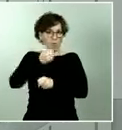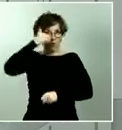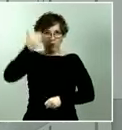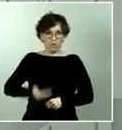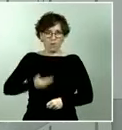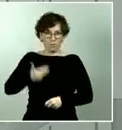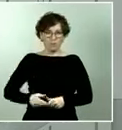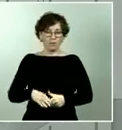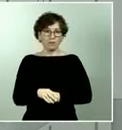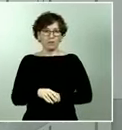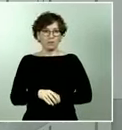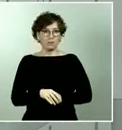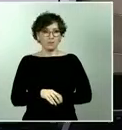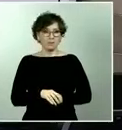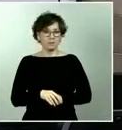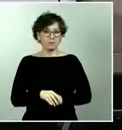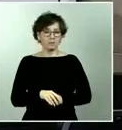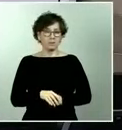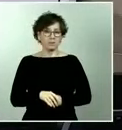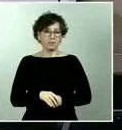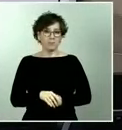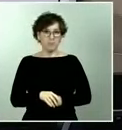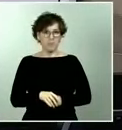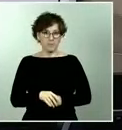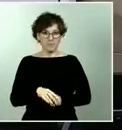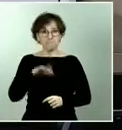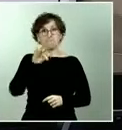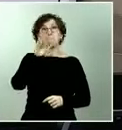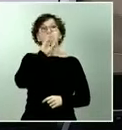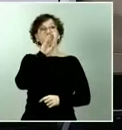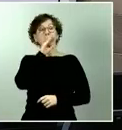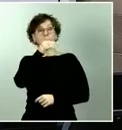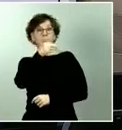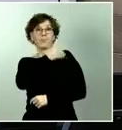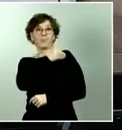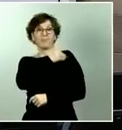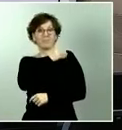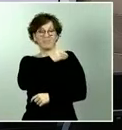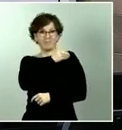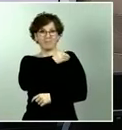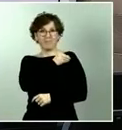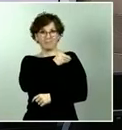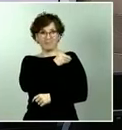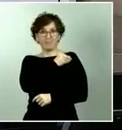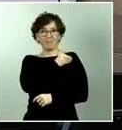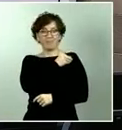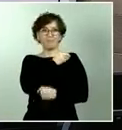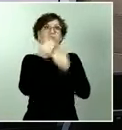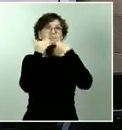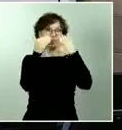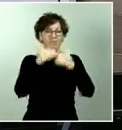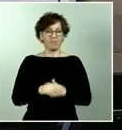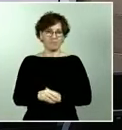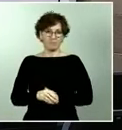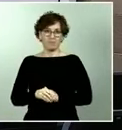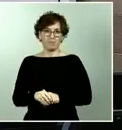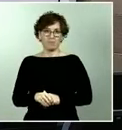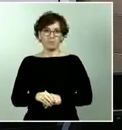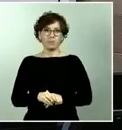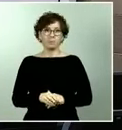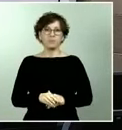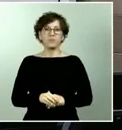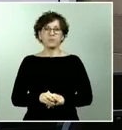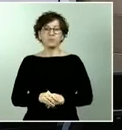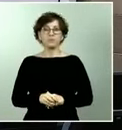Bien, en relación a la pregunta que se ha manifestado, gracias, Juan Emilio, referir que en todas las cuestiones siempre